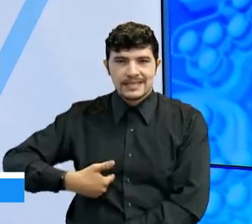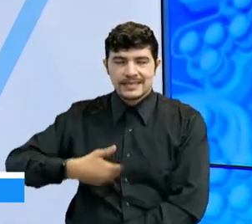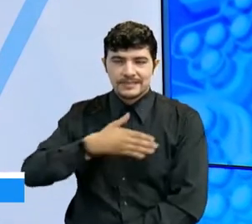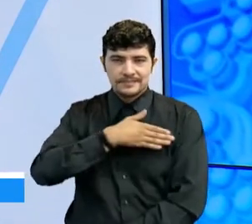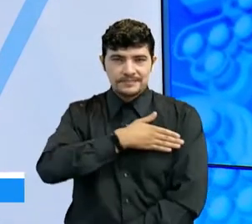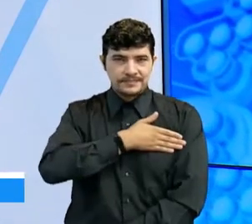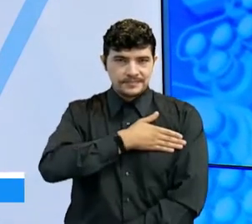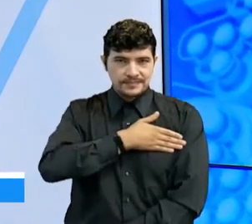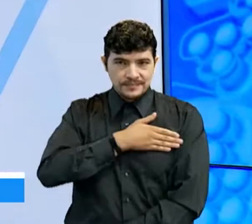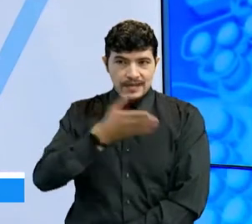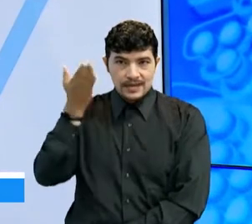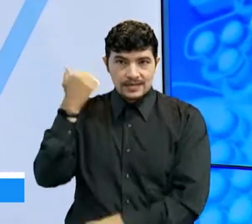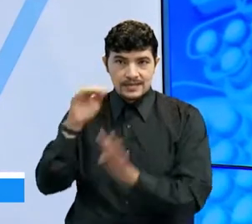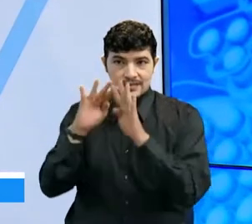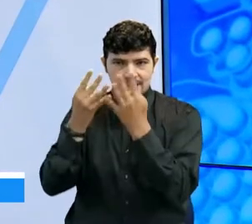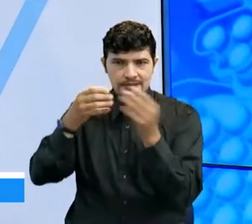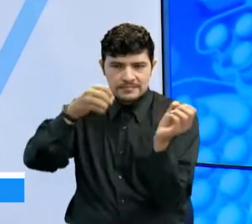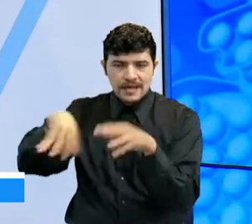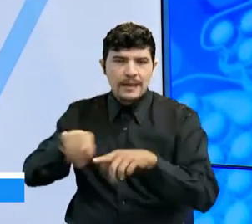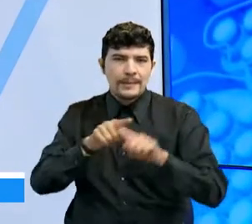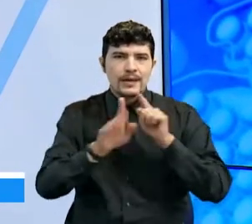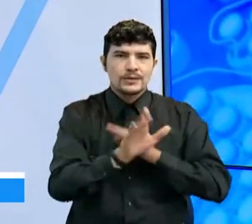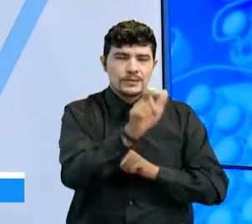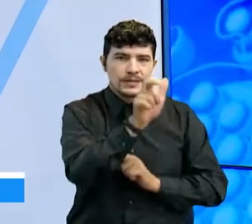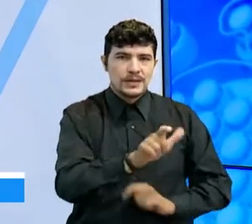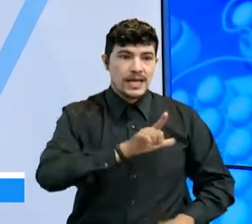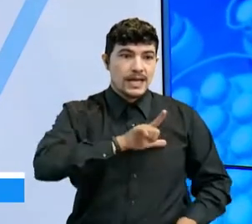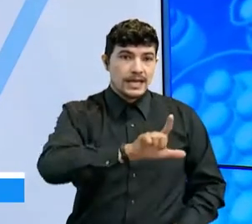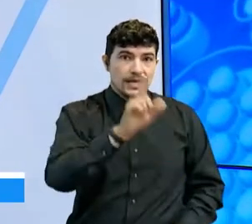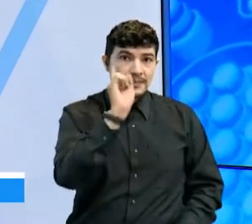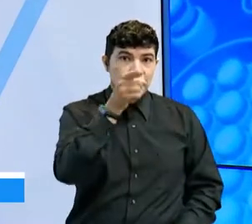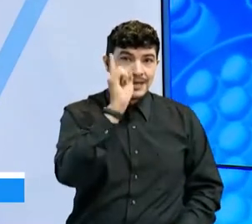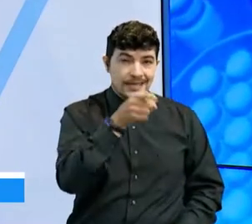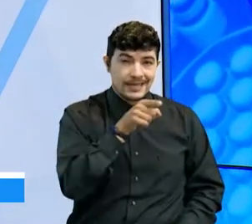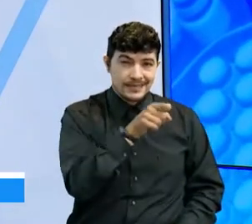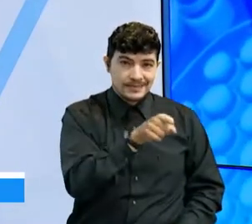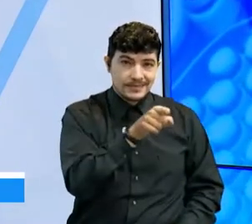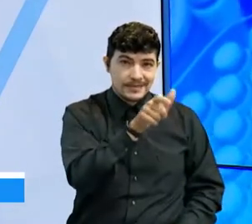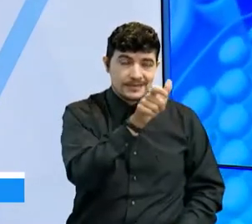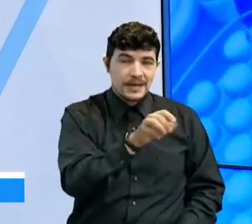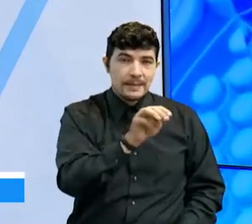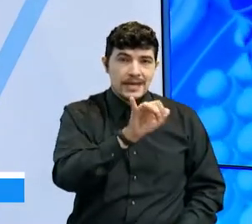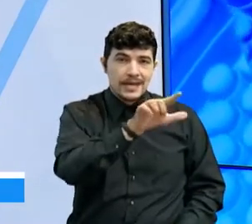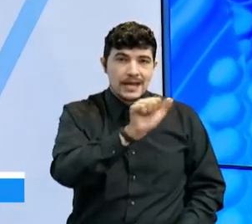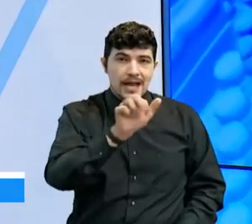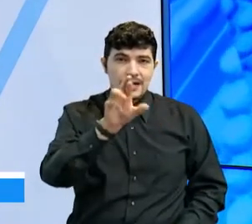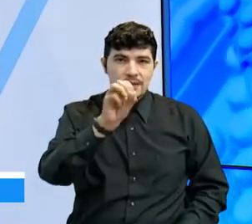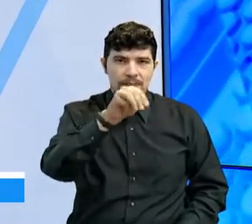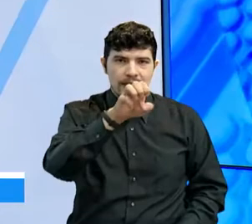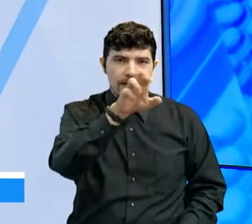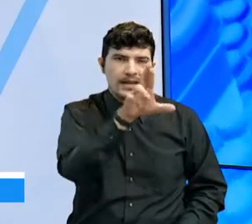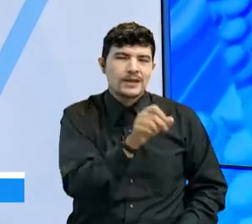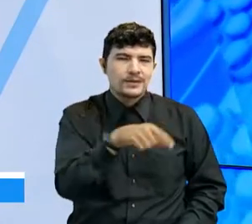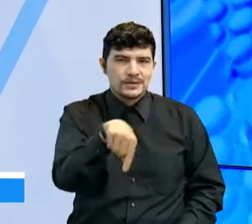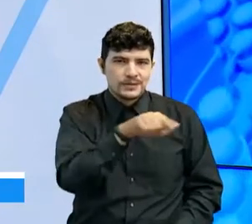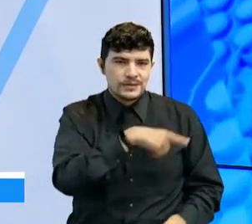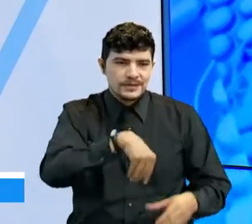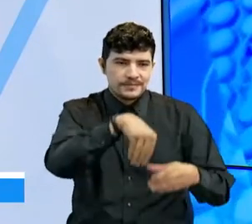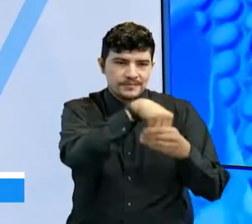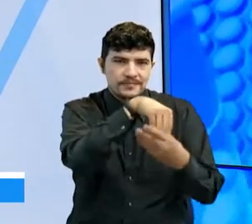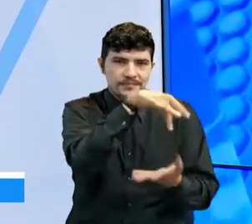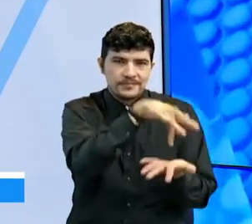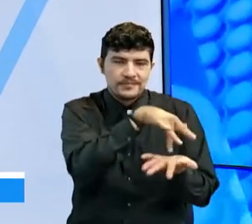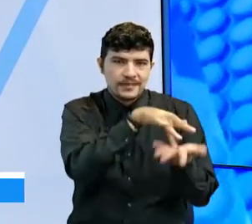República en días pasados, pues una líder política norte santandereana, hablamos de Mila Romero, entra a ser parte del Congreso